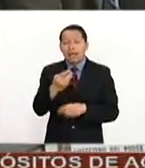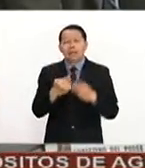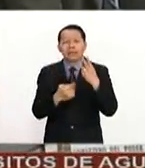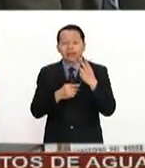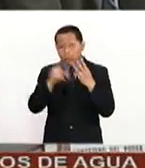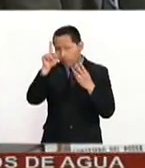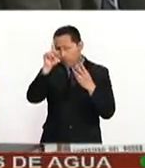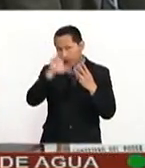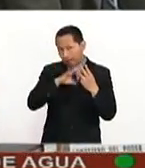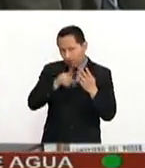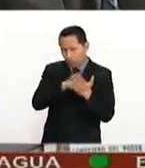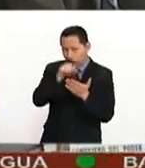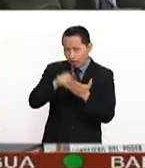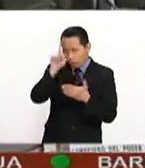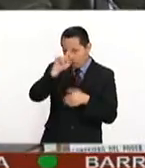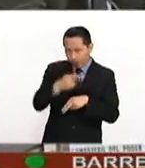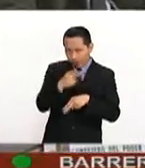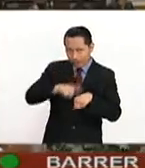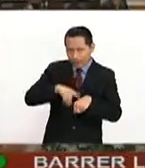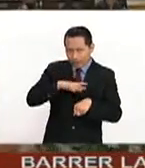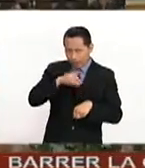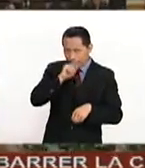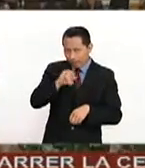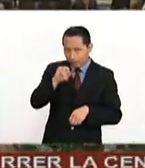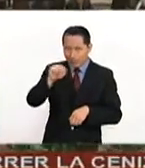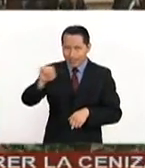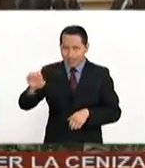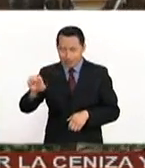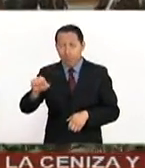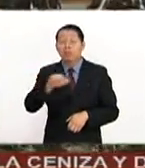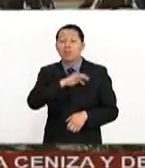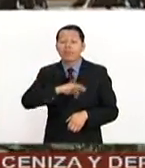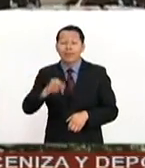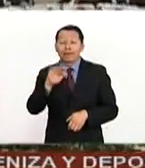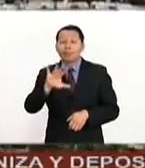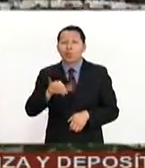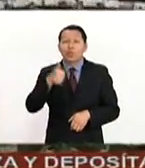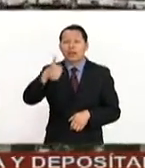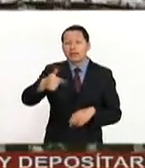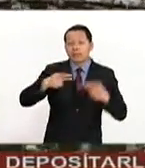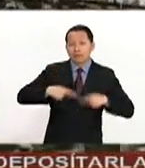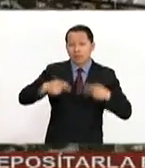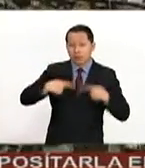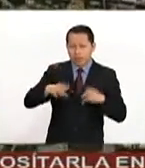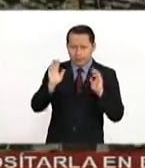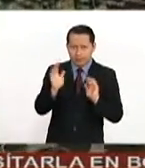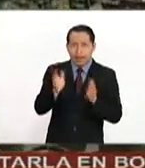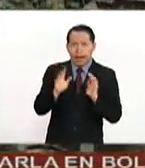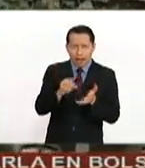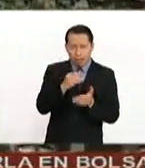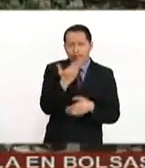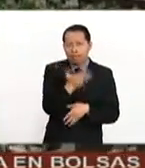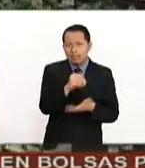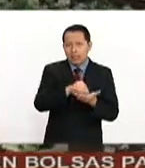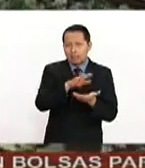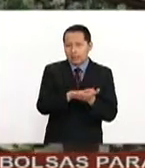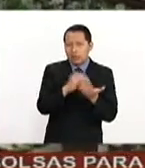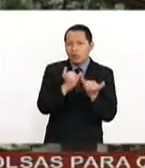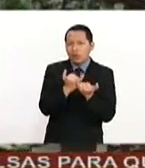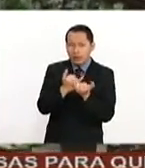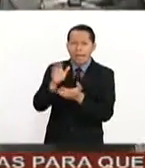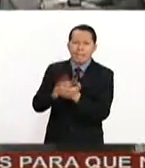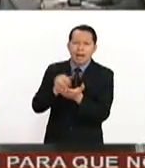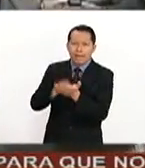en el Consejo General del Instituto Nacional Electoral. Por lo menos 56 aspirantes ya sacaron cita y tendrán que entregar su